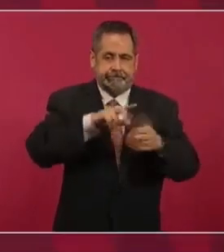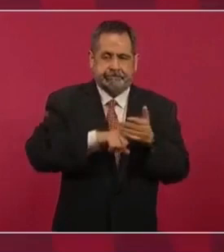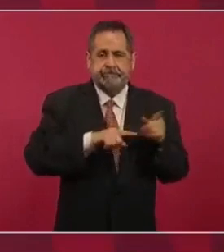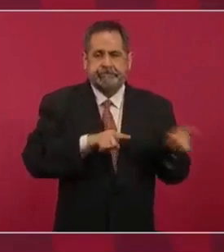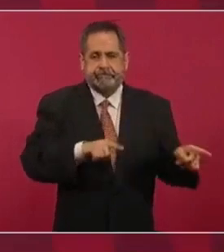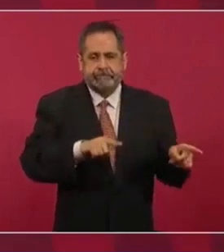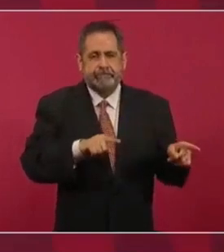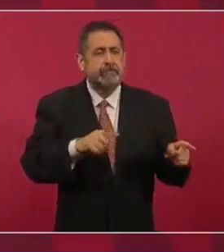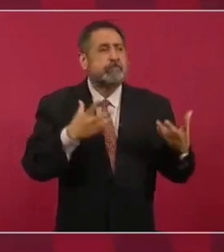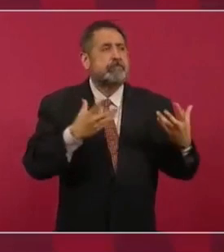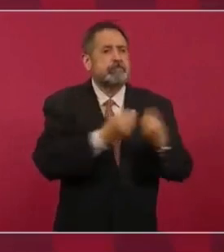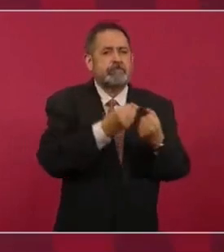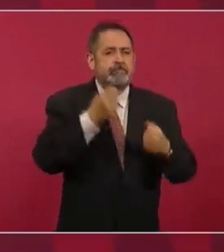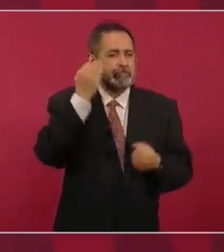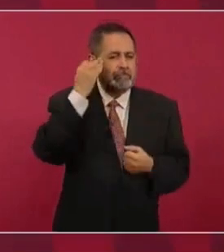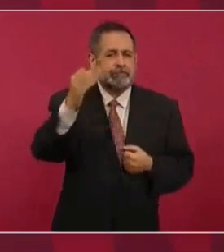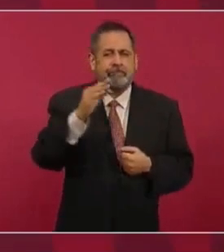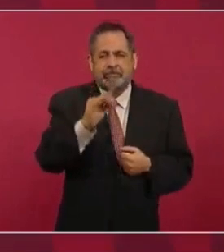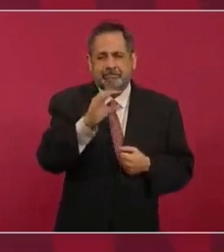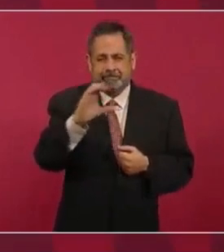Calderón en Estados Unidos,